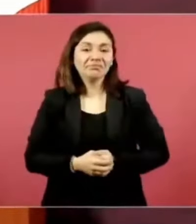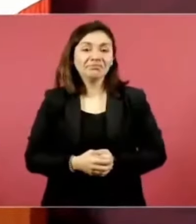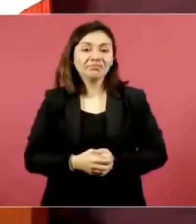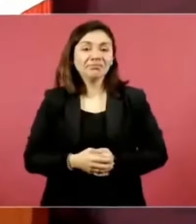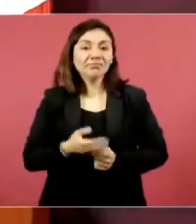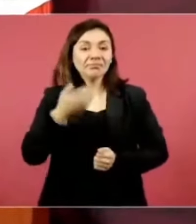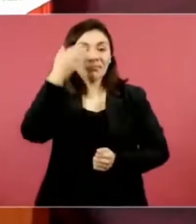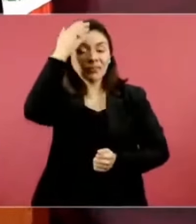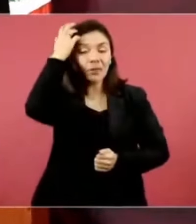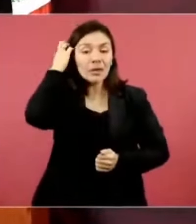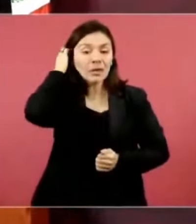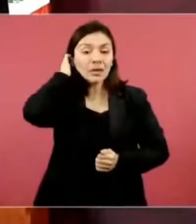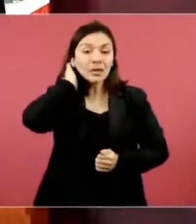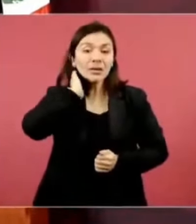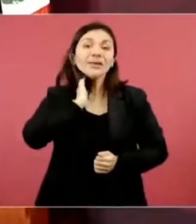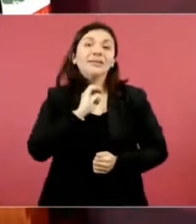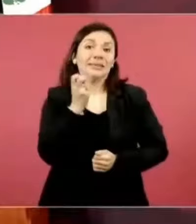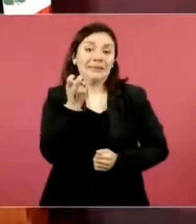entonces